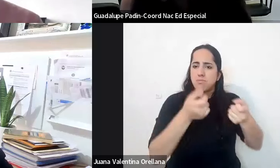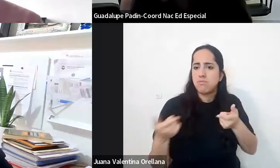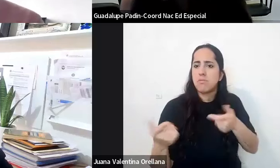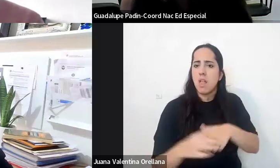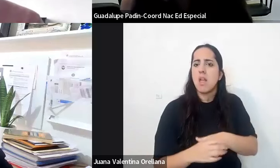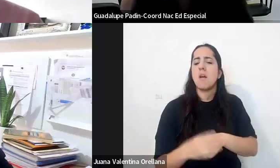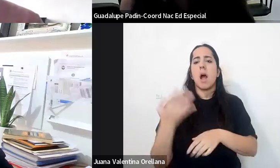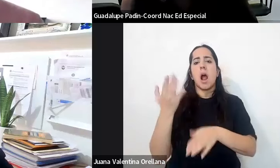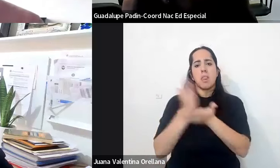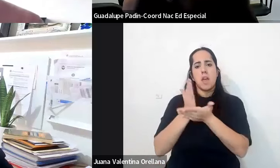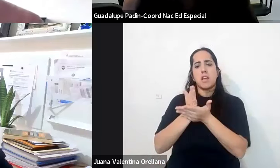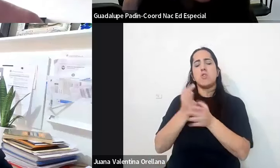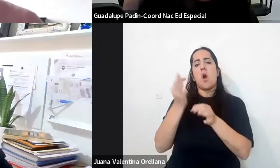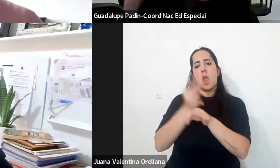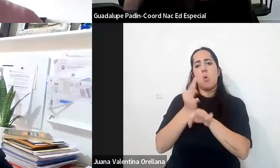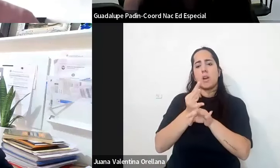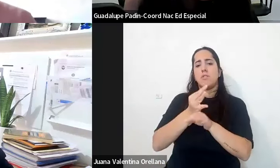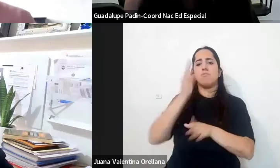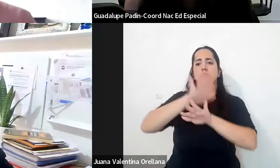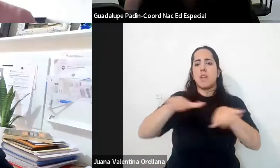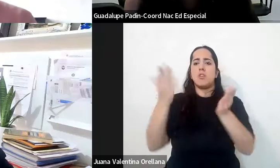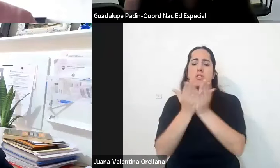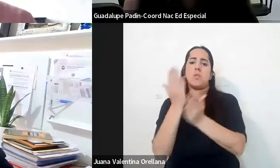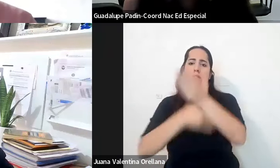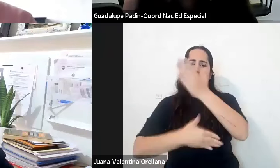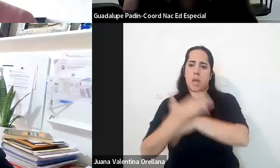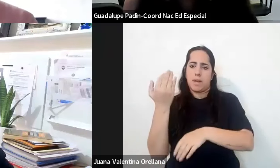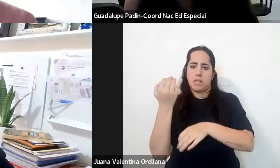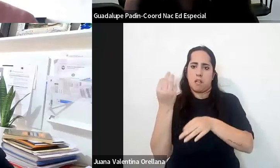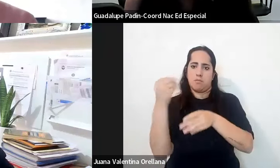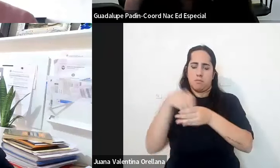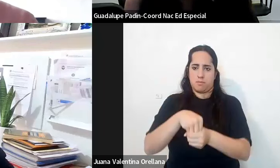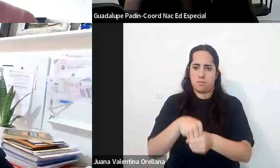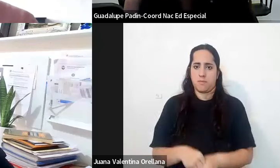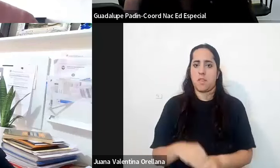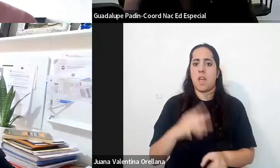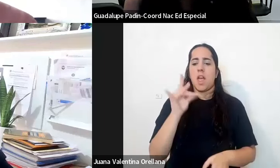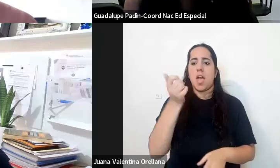educación de los estudiantes con discapacidad una vez que los docentes ejercen también